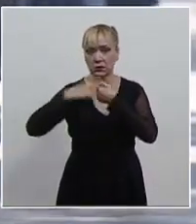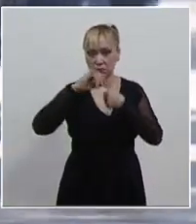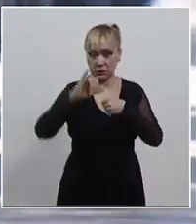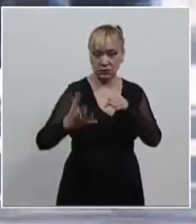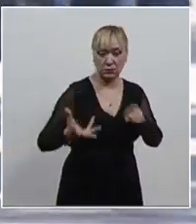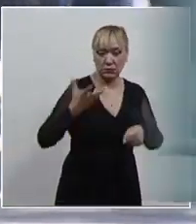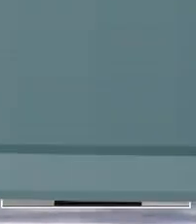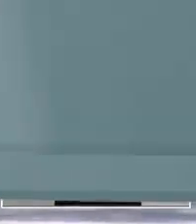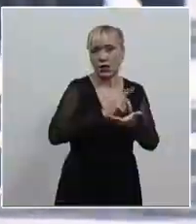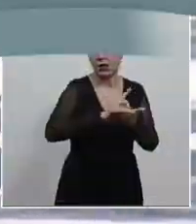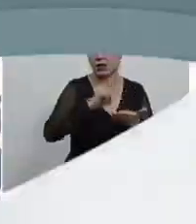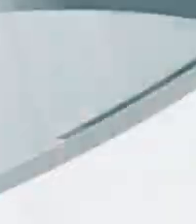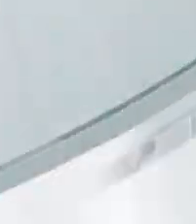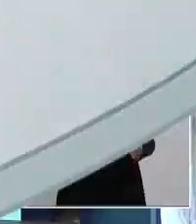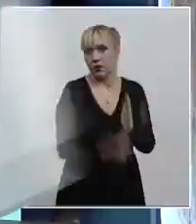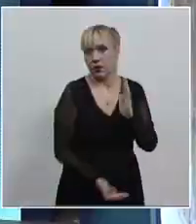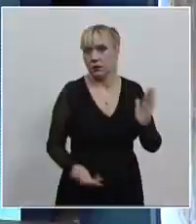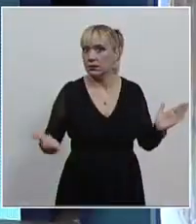violados.